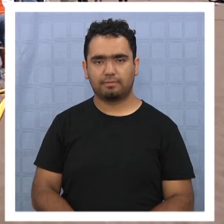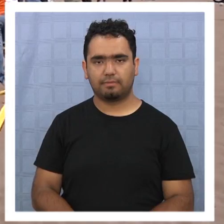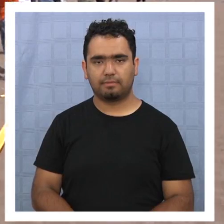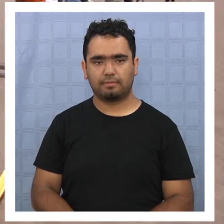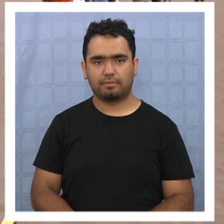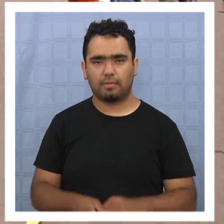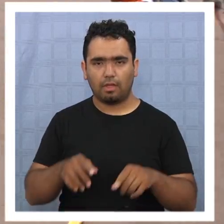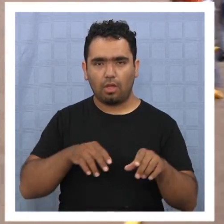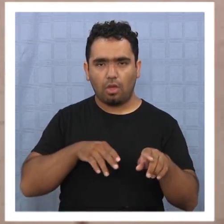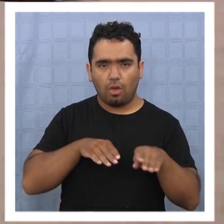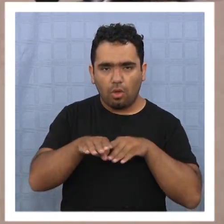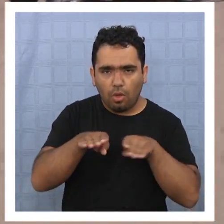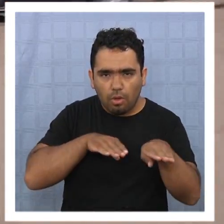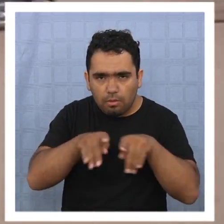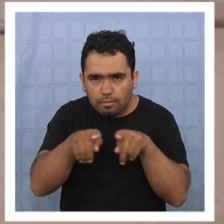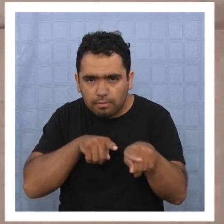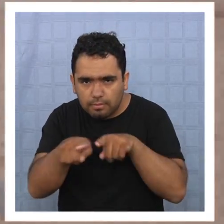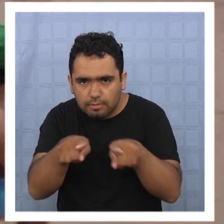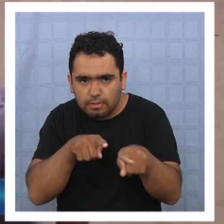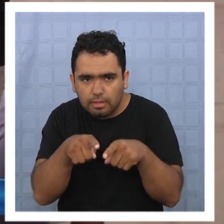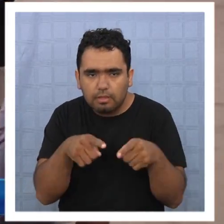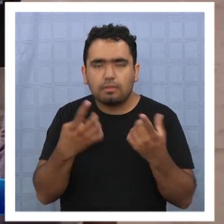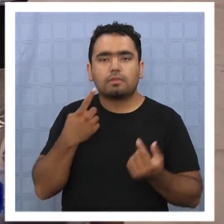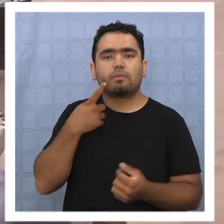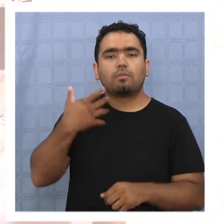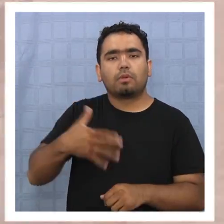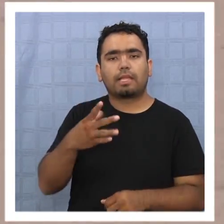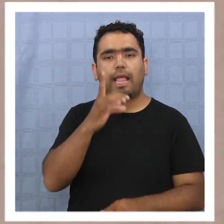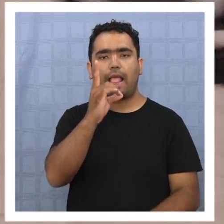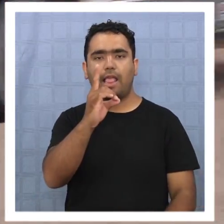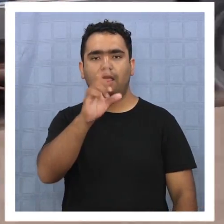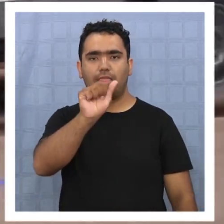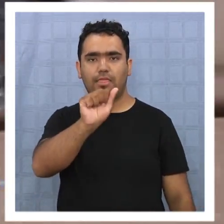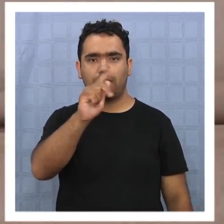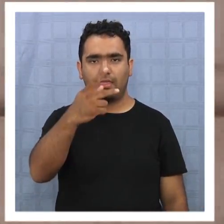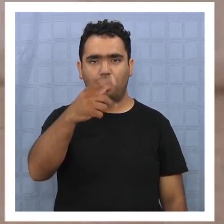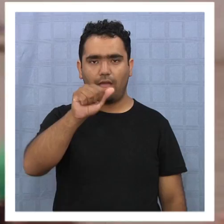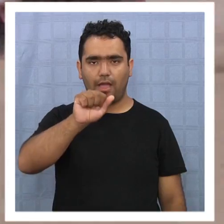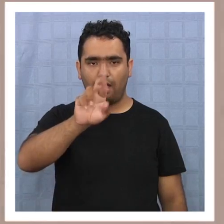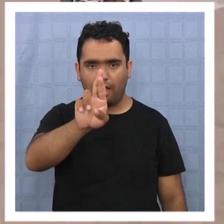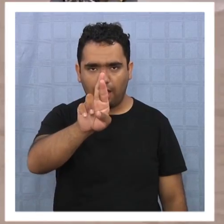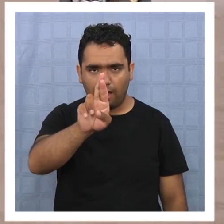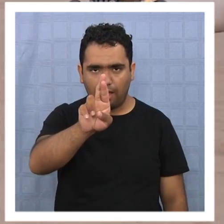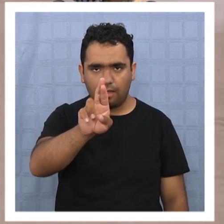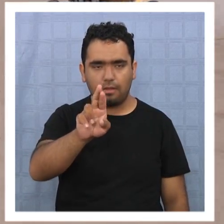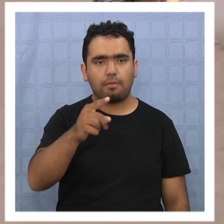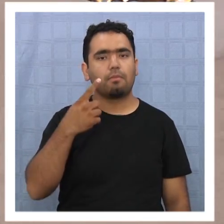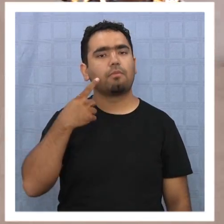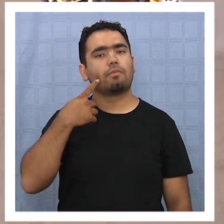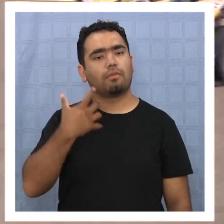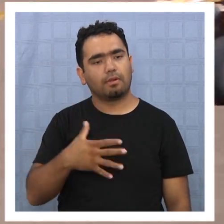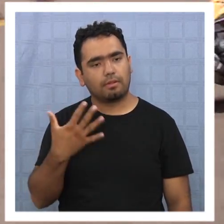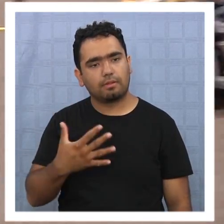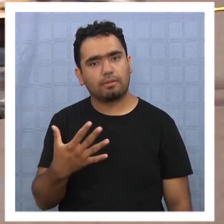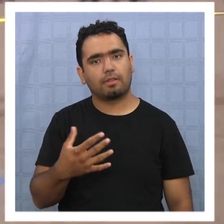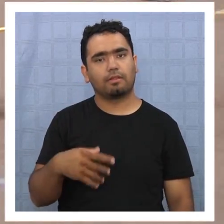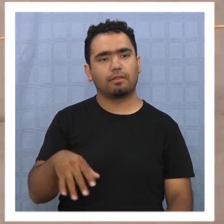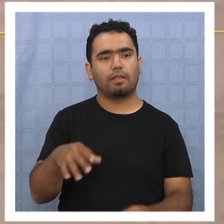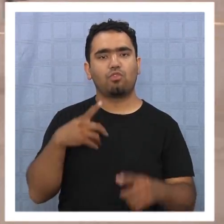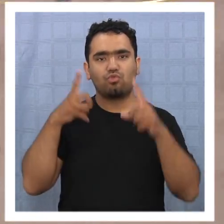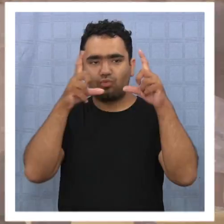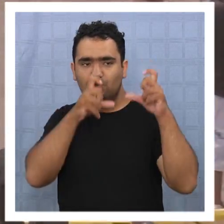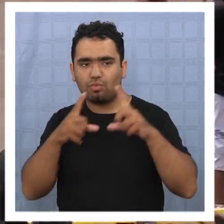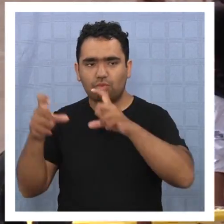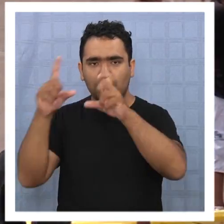La competencia tuerca más importante del mundo que pasará nuevamente por nuestra región es, sin duda, un factor que